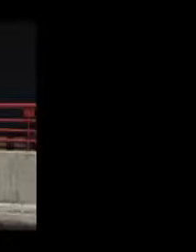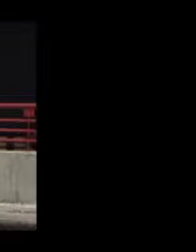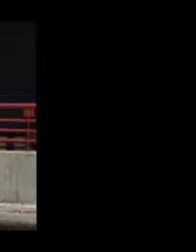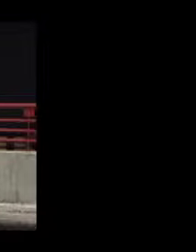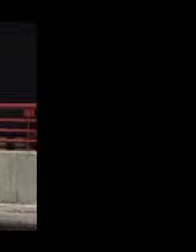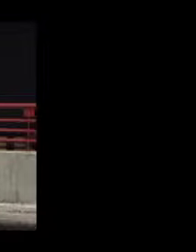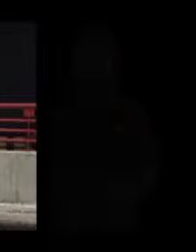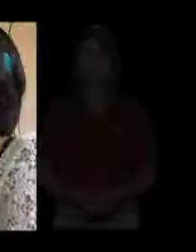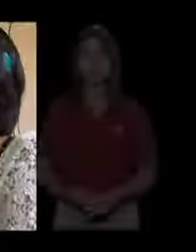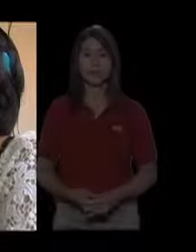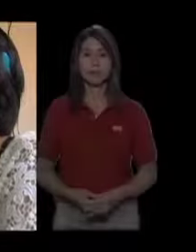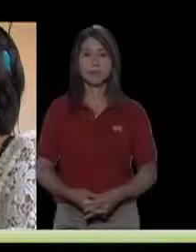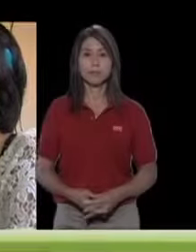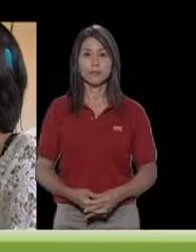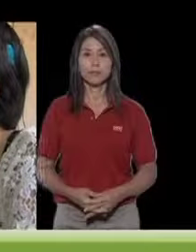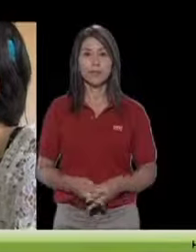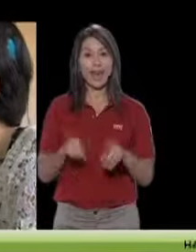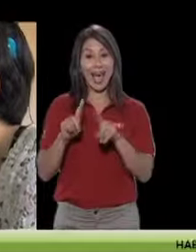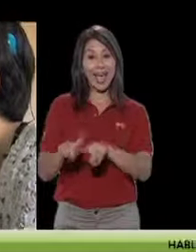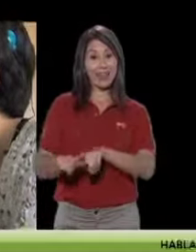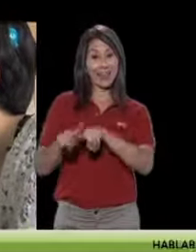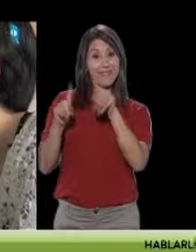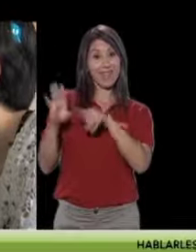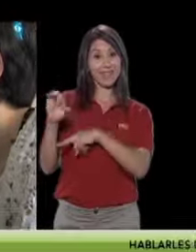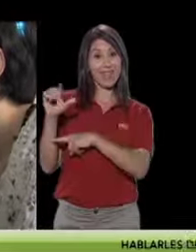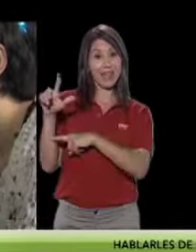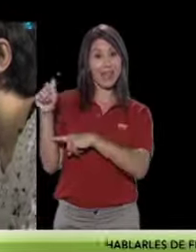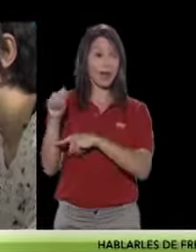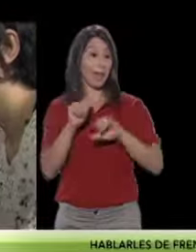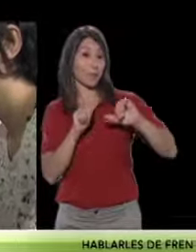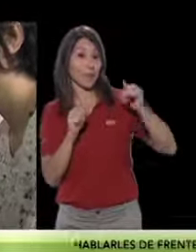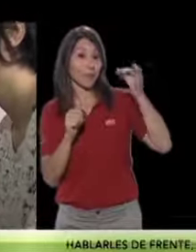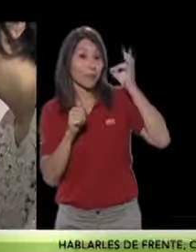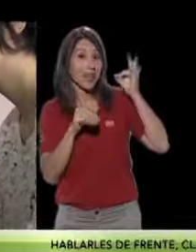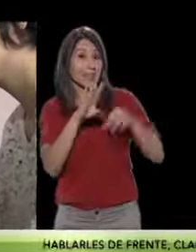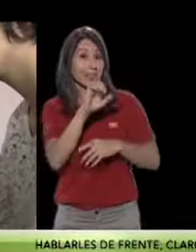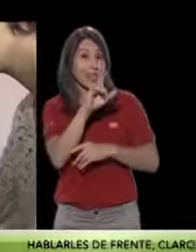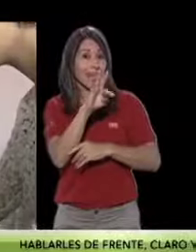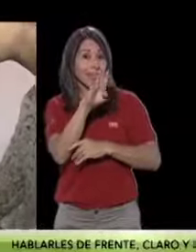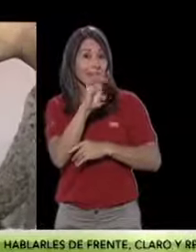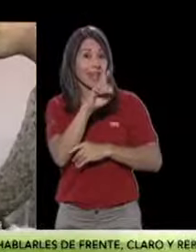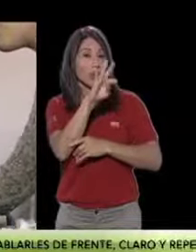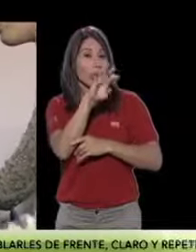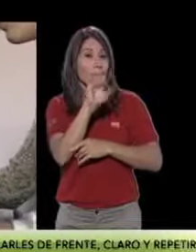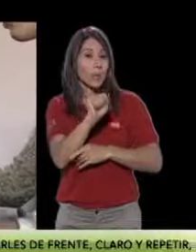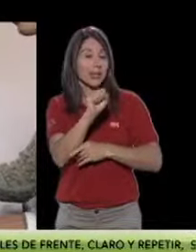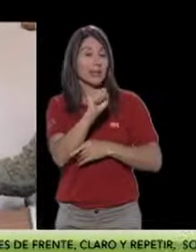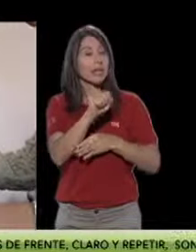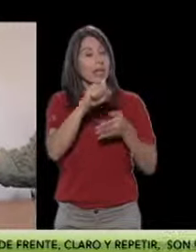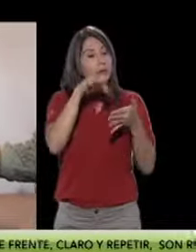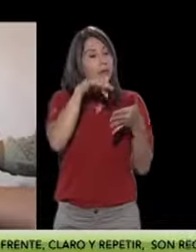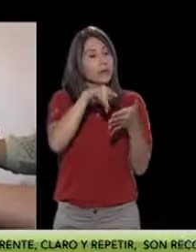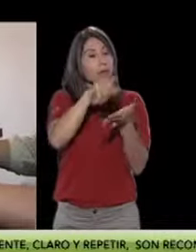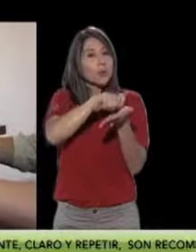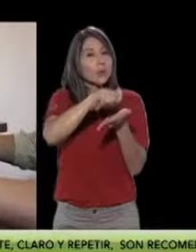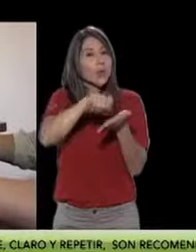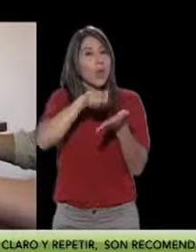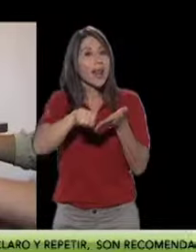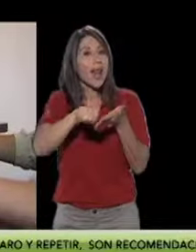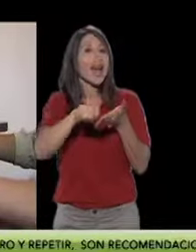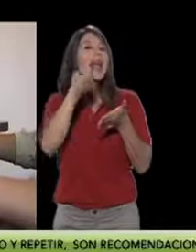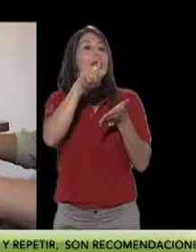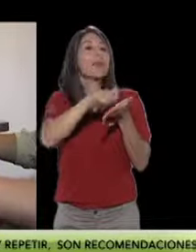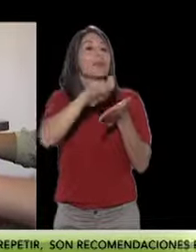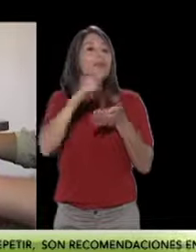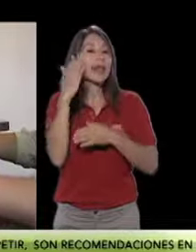niños sordos, podía interactuar con ellos. A diferencia de Olga, Celeste Torres cursó su formación escolar en una escuela para oyentes en un pueblo en